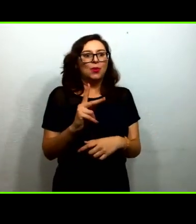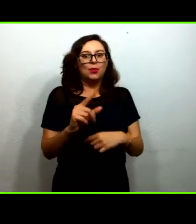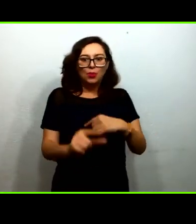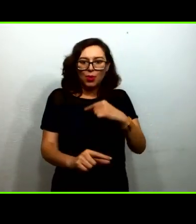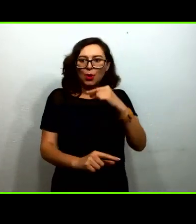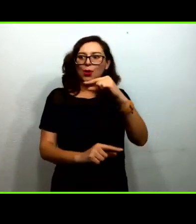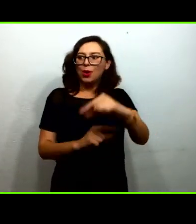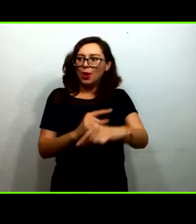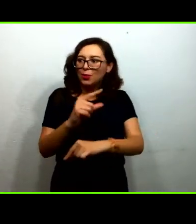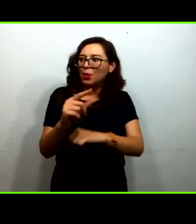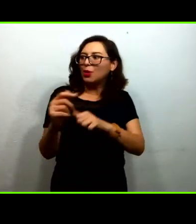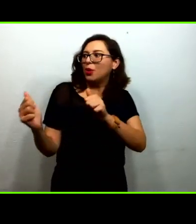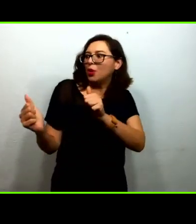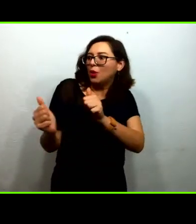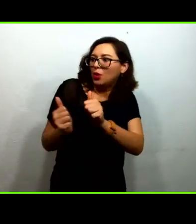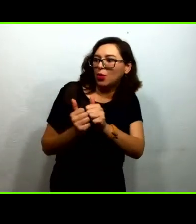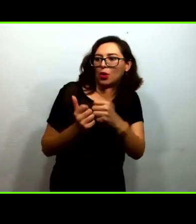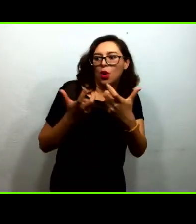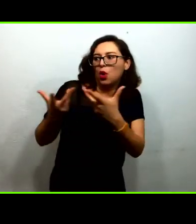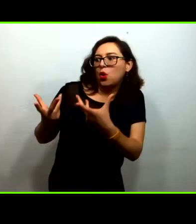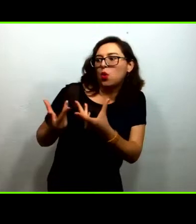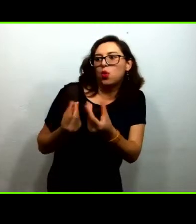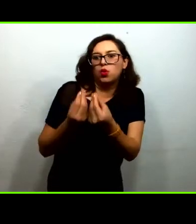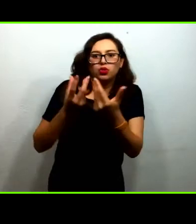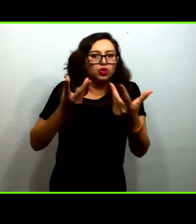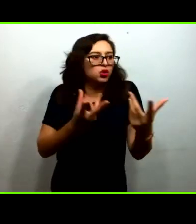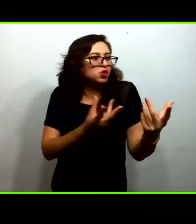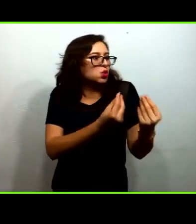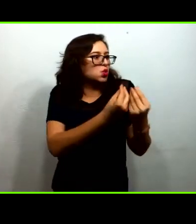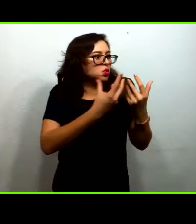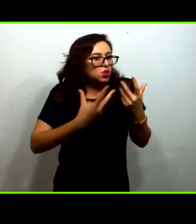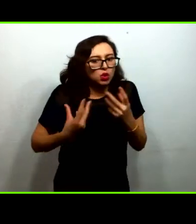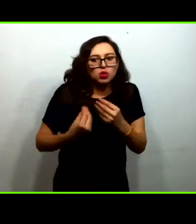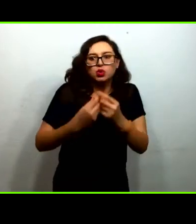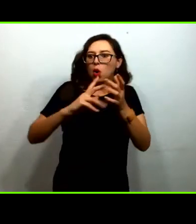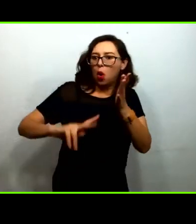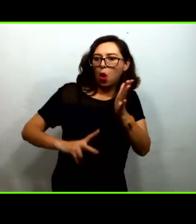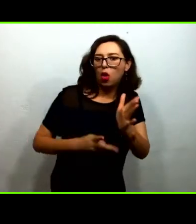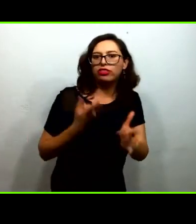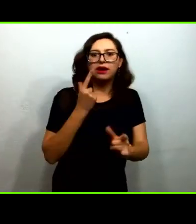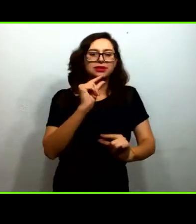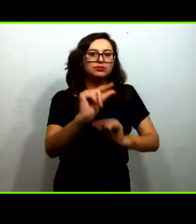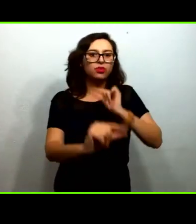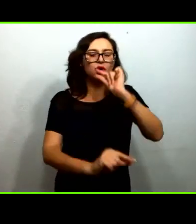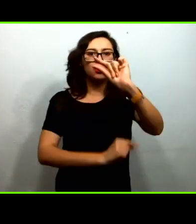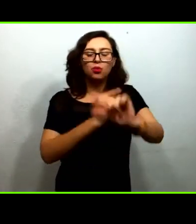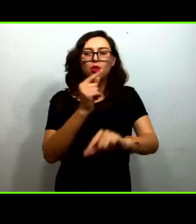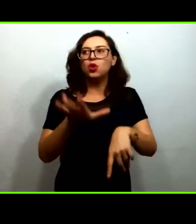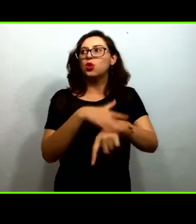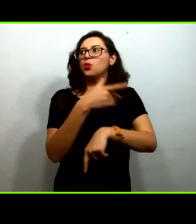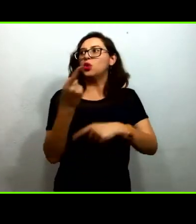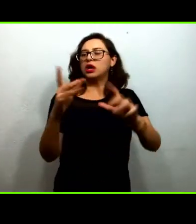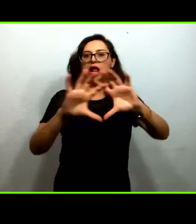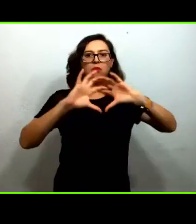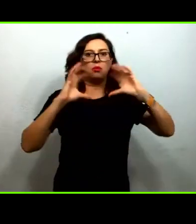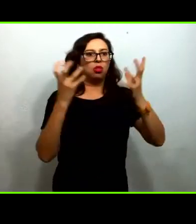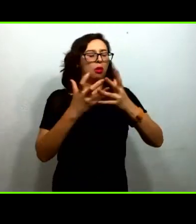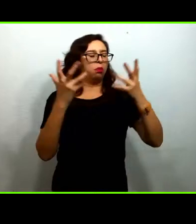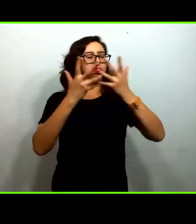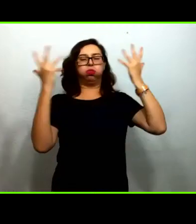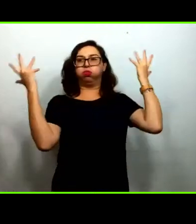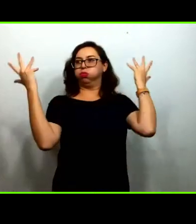poquito del shock que hemos tenido como mundo entero que estamos como tomando